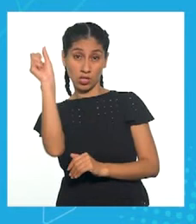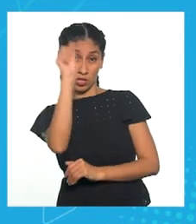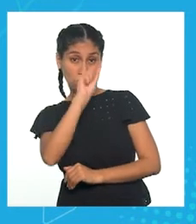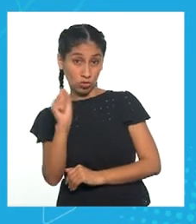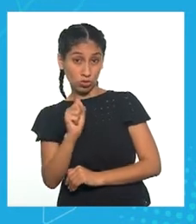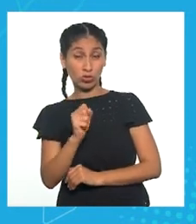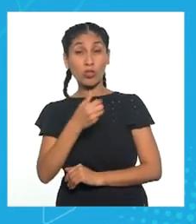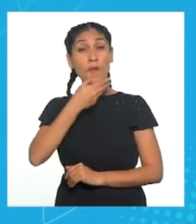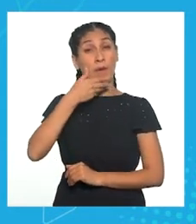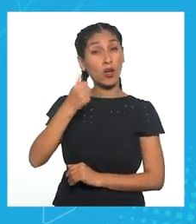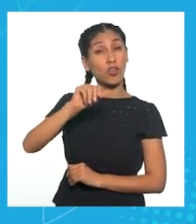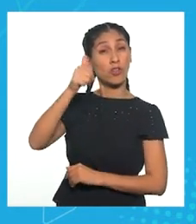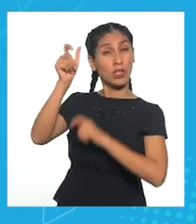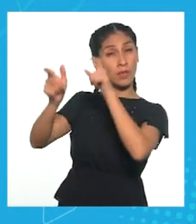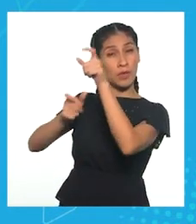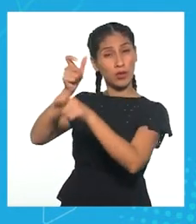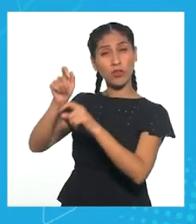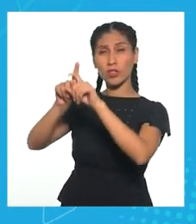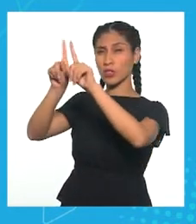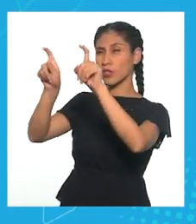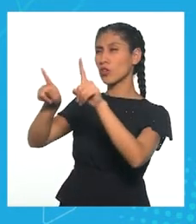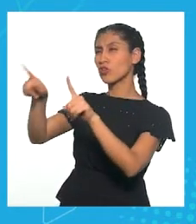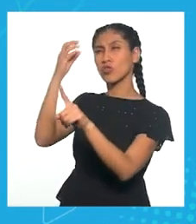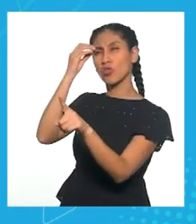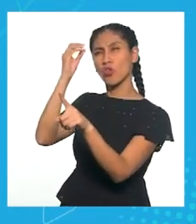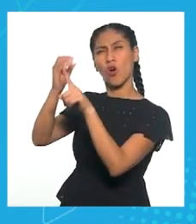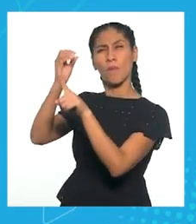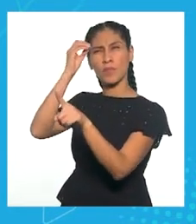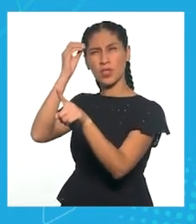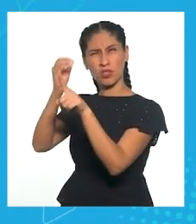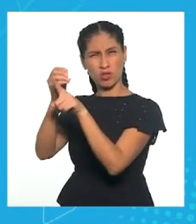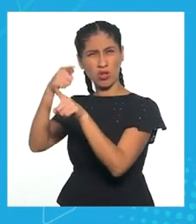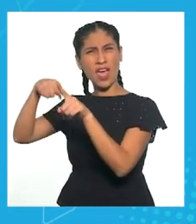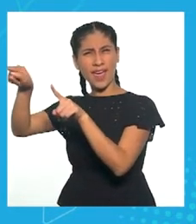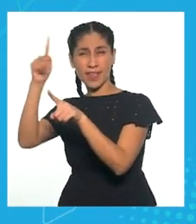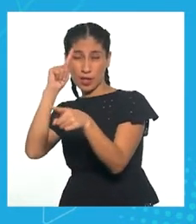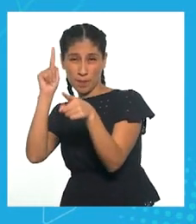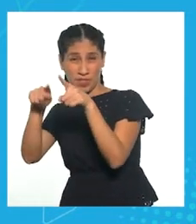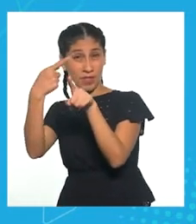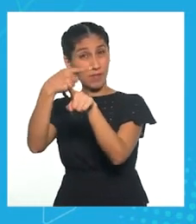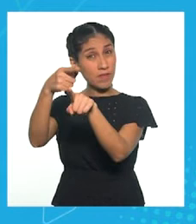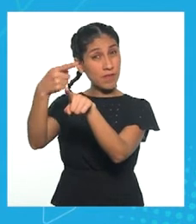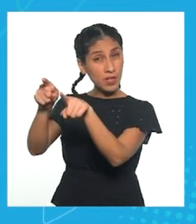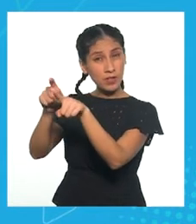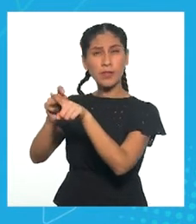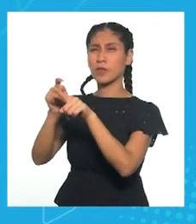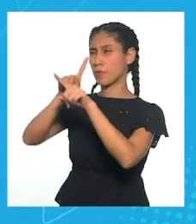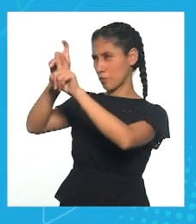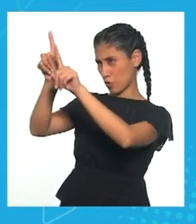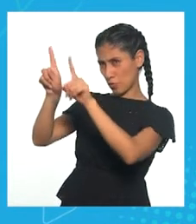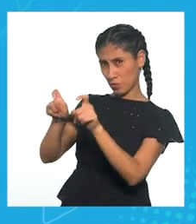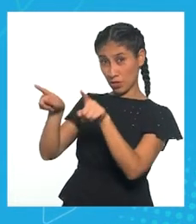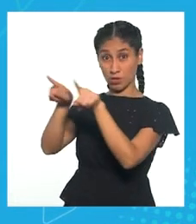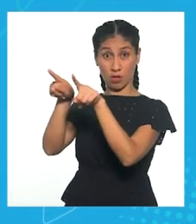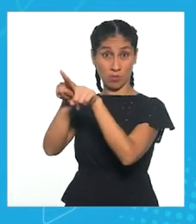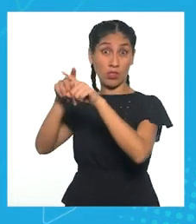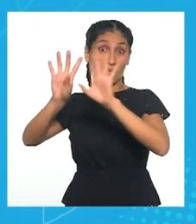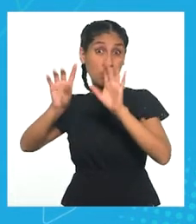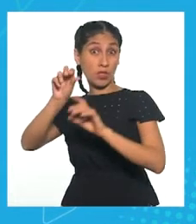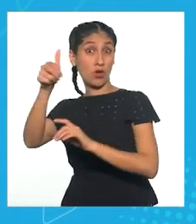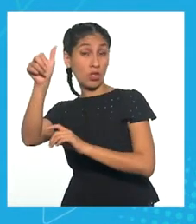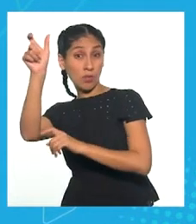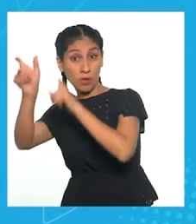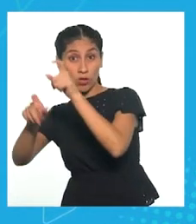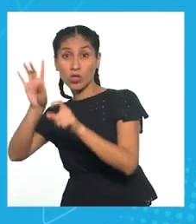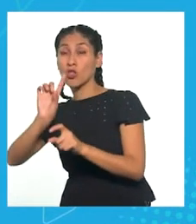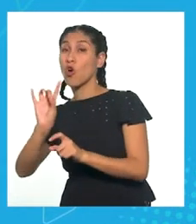opiniones de otras personas que tengan otras perspectivas además de la tuya y quizás otros conocimientos específicos.